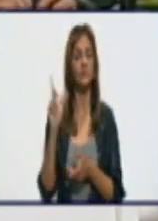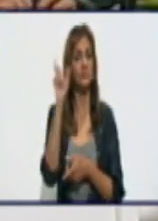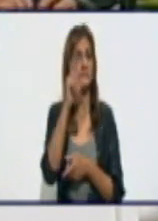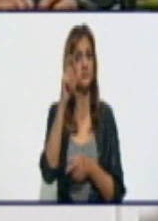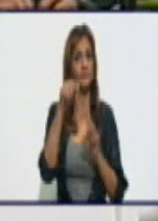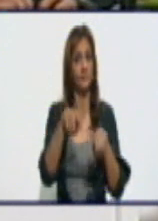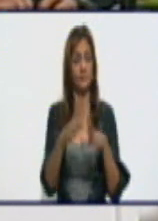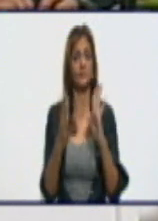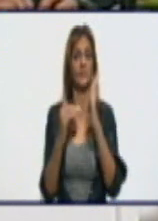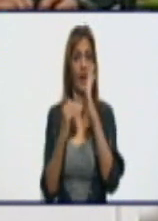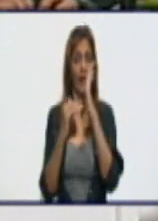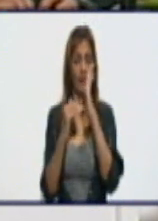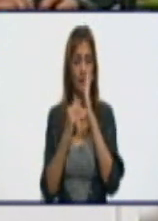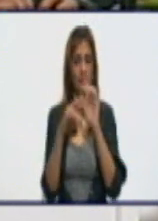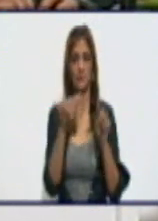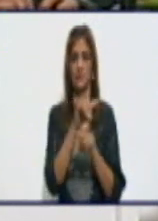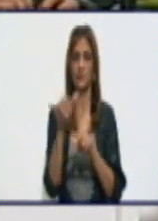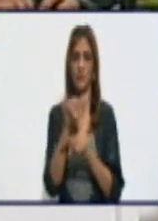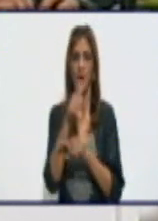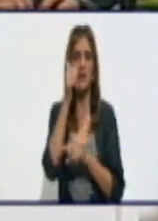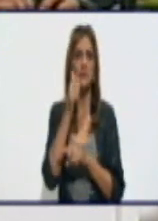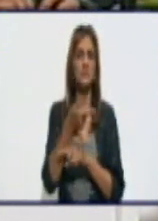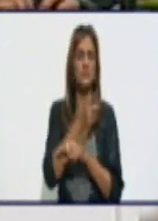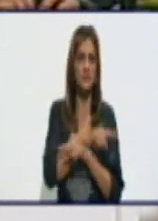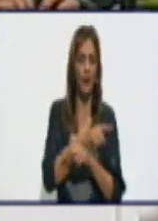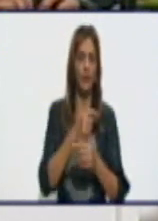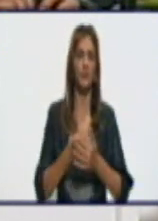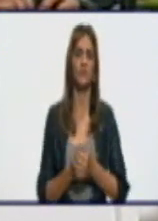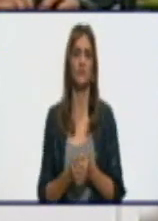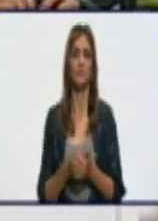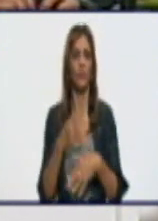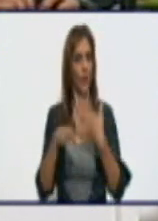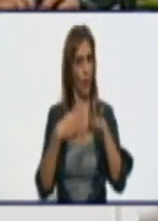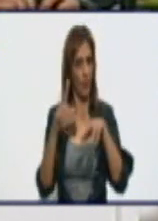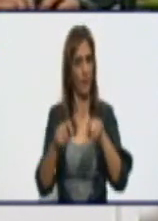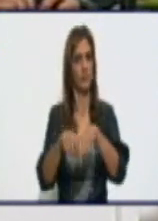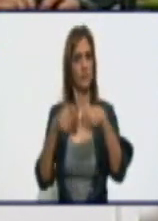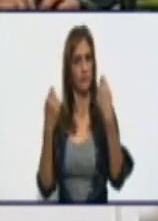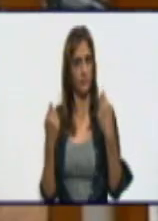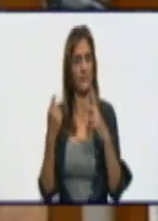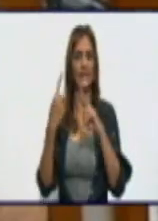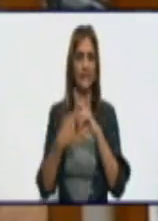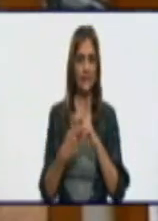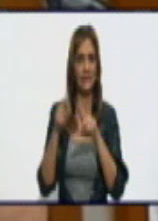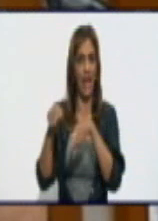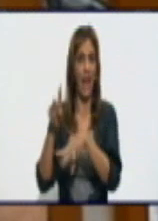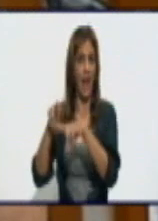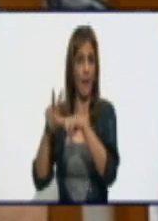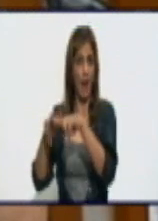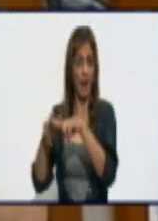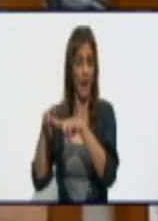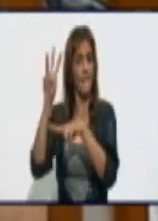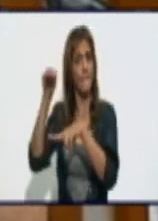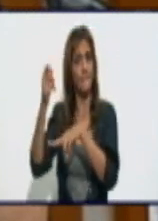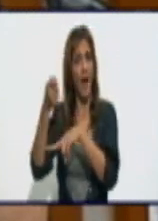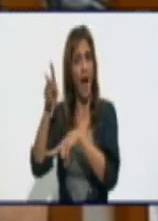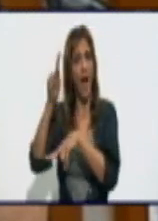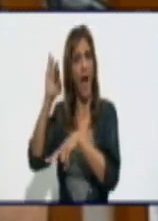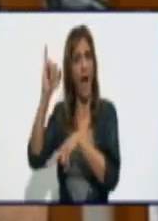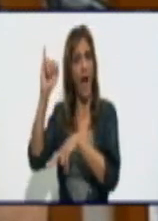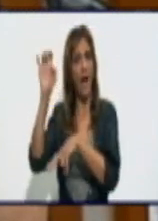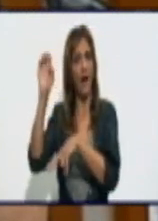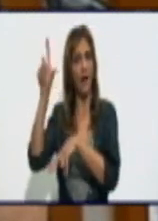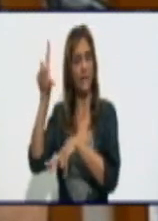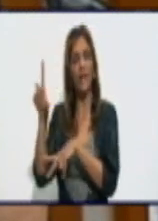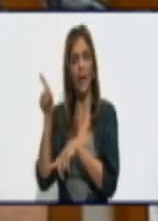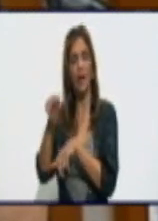tarde del sábado, entró la última, alrededor de las 17 horas, y la planta móvil de Mariel se explicó que la